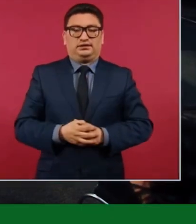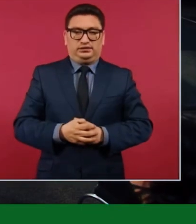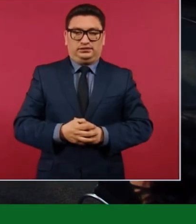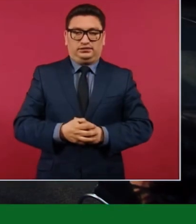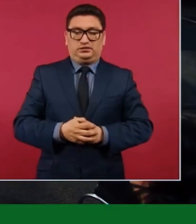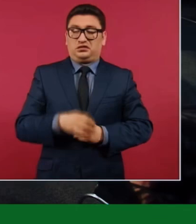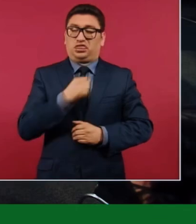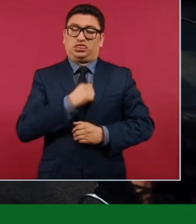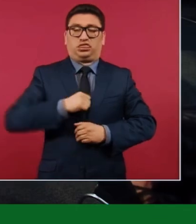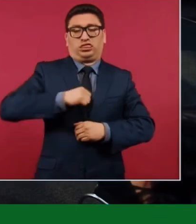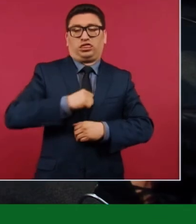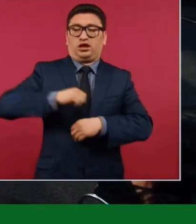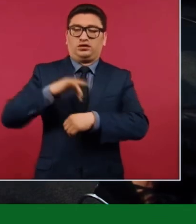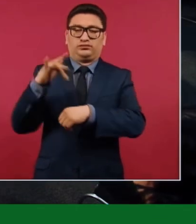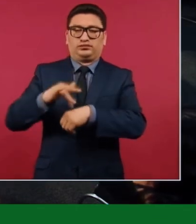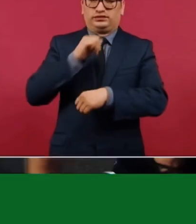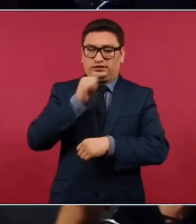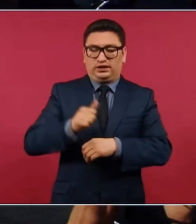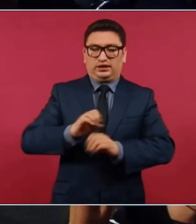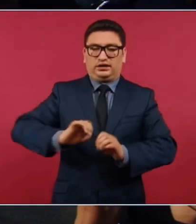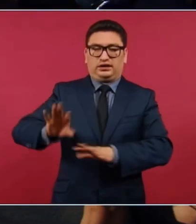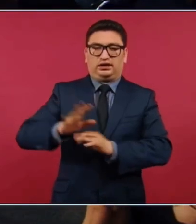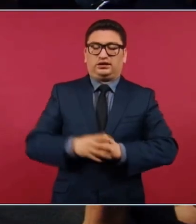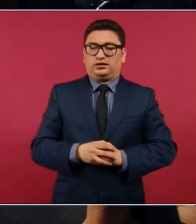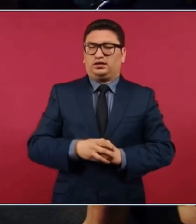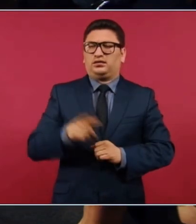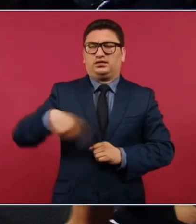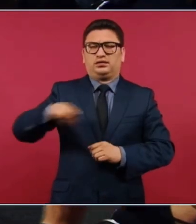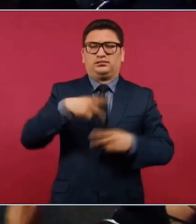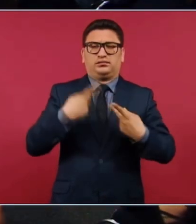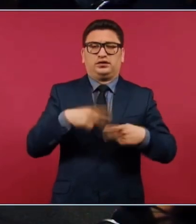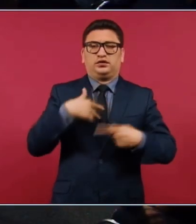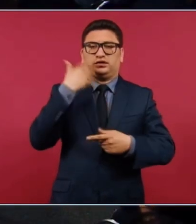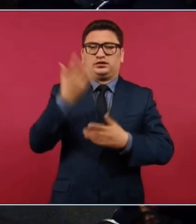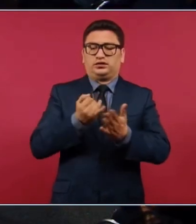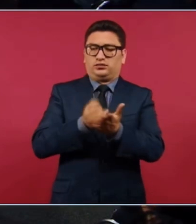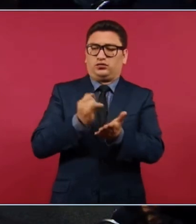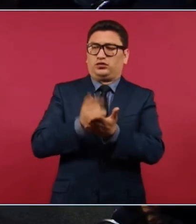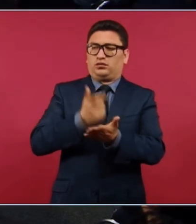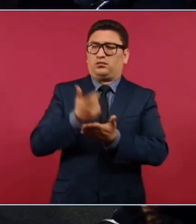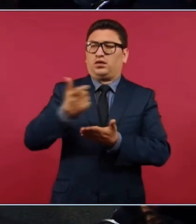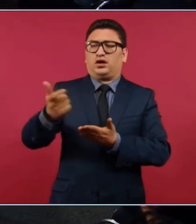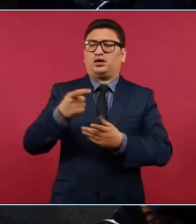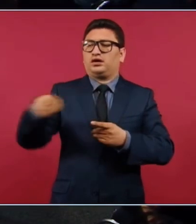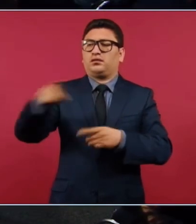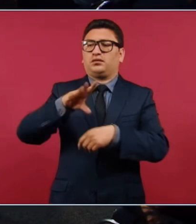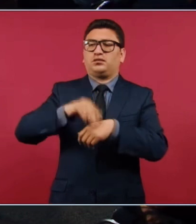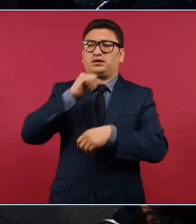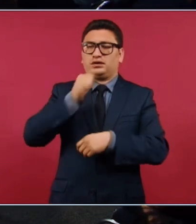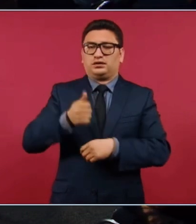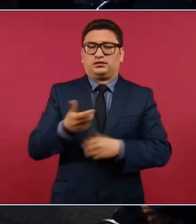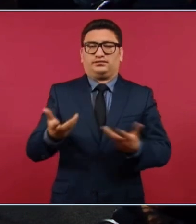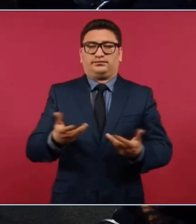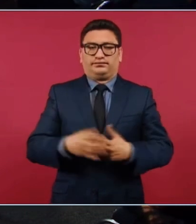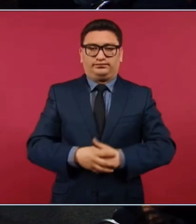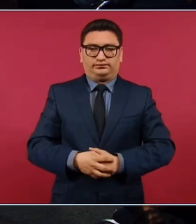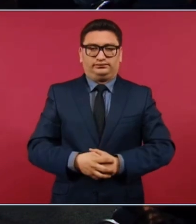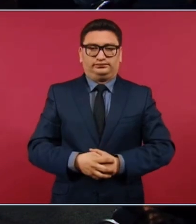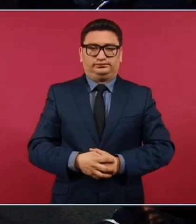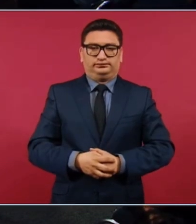influyentismo no se toca, el que quiera que paguen impuestos los que no pagaban no se toca.